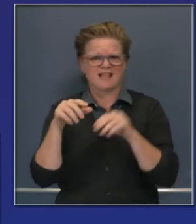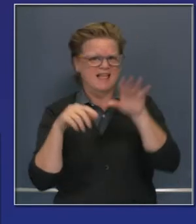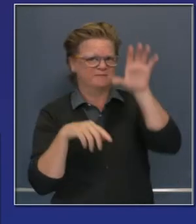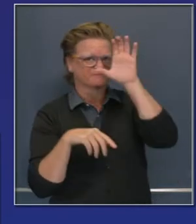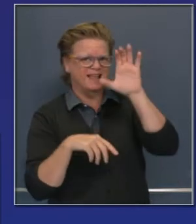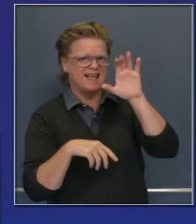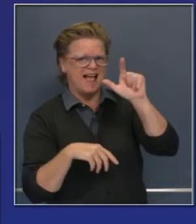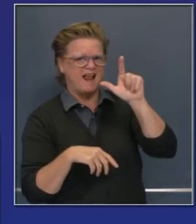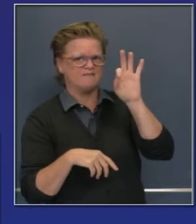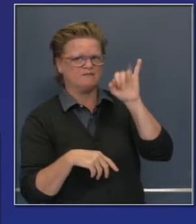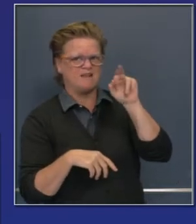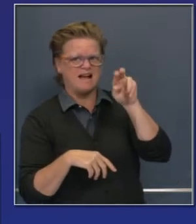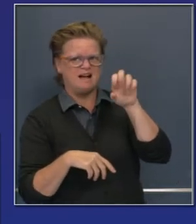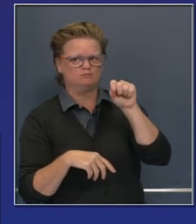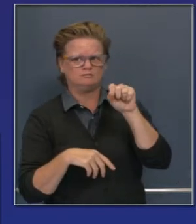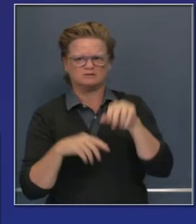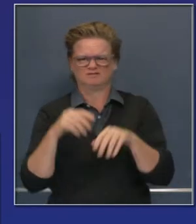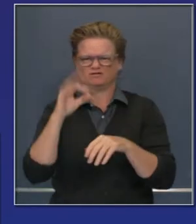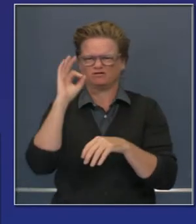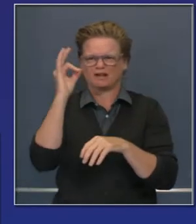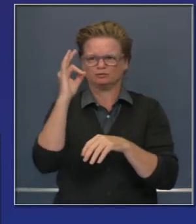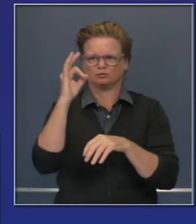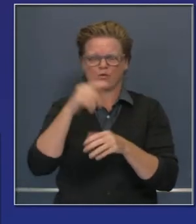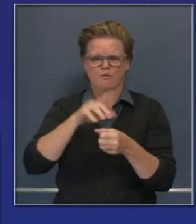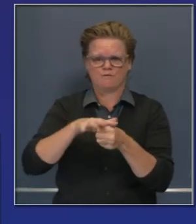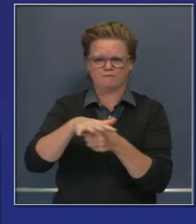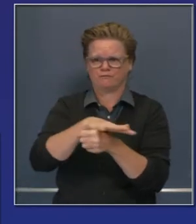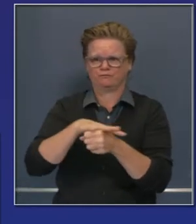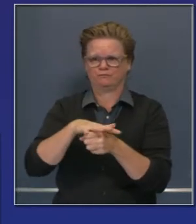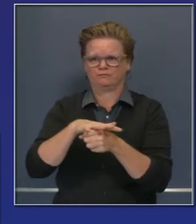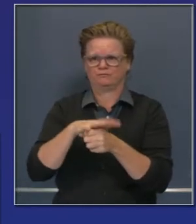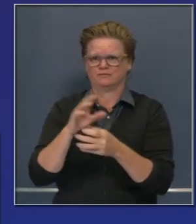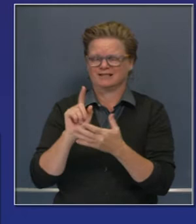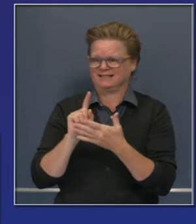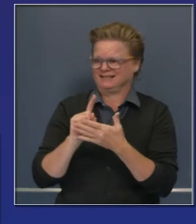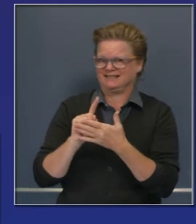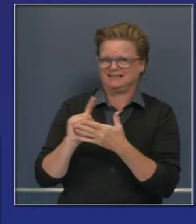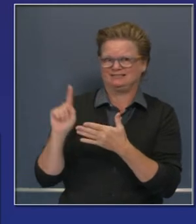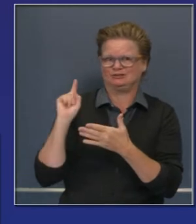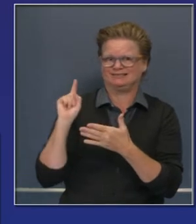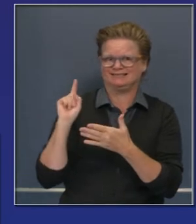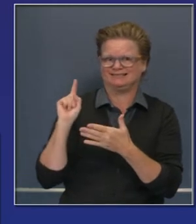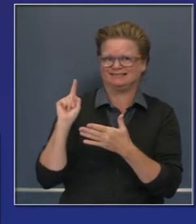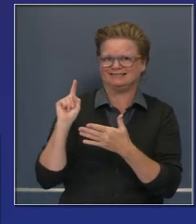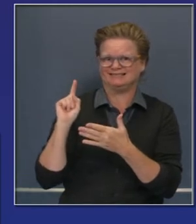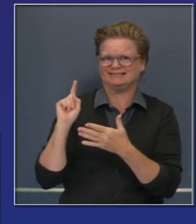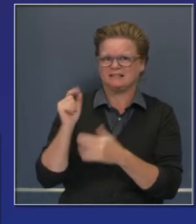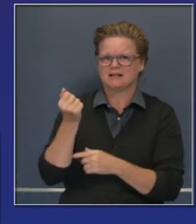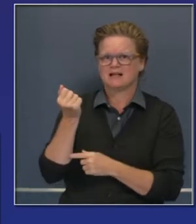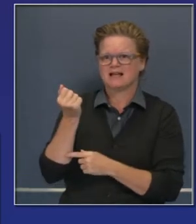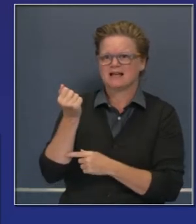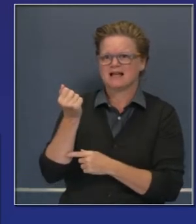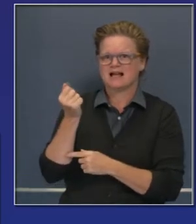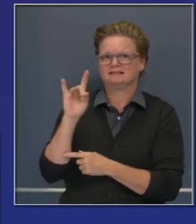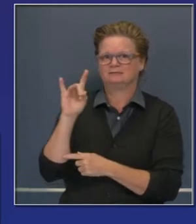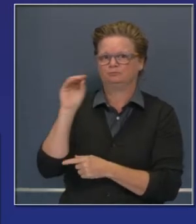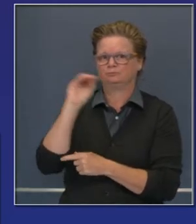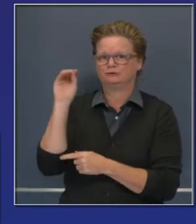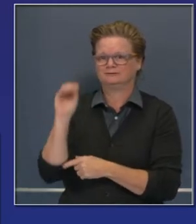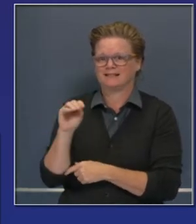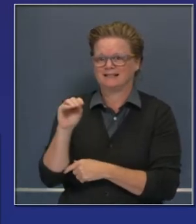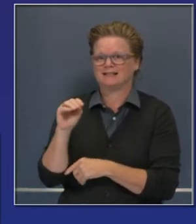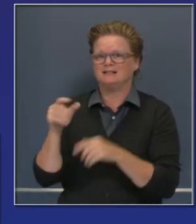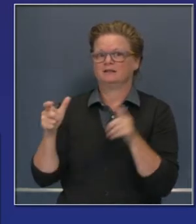y Cal Fire. 220,000 acres la semana pasada. Verán que hasta la fecha hemos logrado algo de